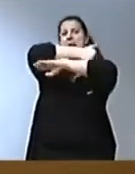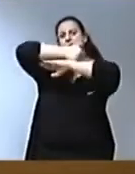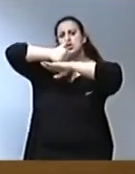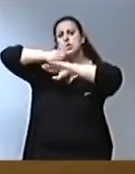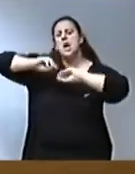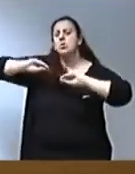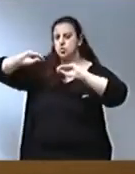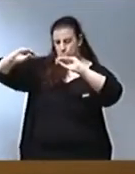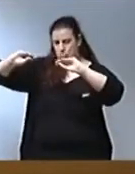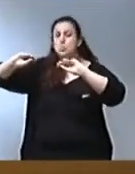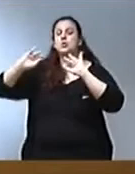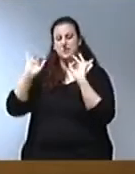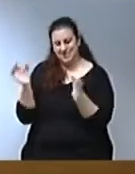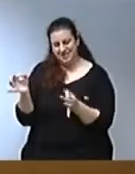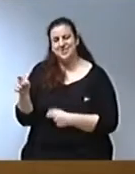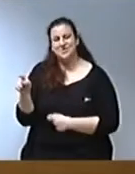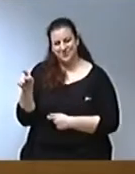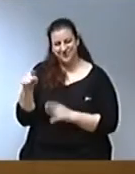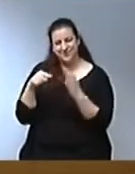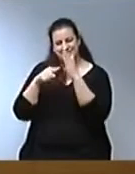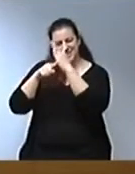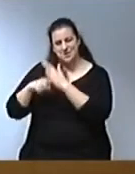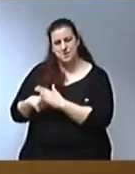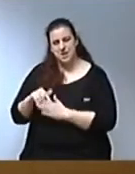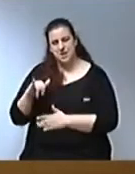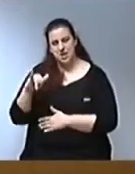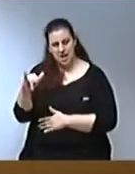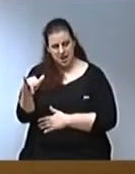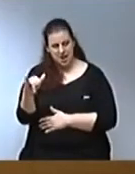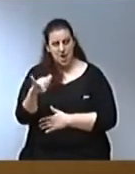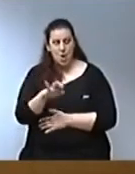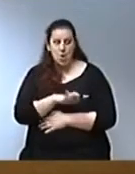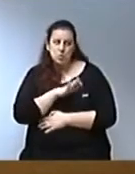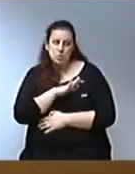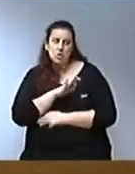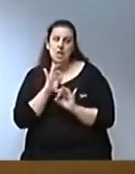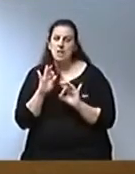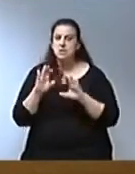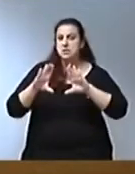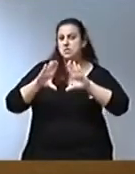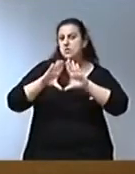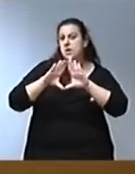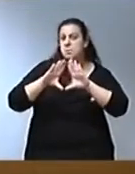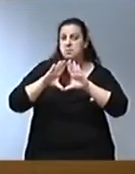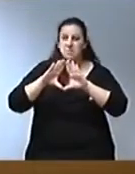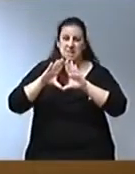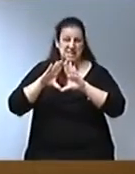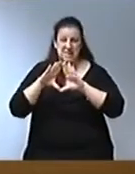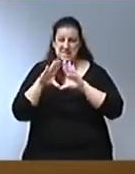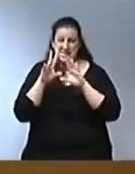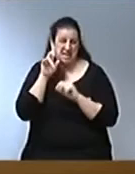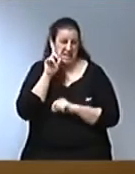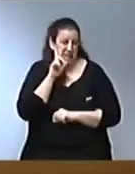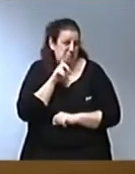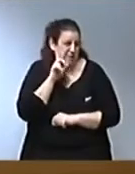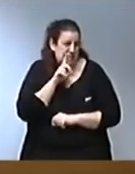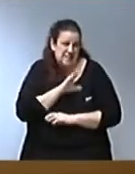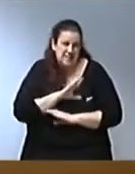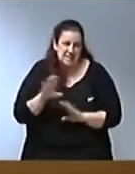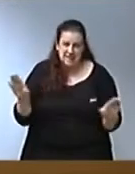que ustedes nombran. Ahí existe discriminación. Son ustedes feministas de opereta, de barraqueta,